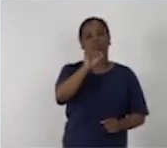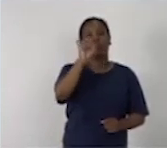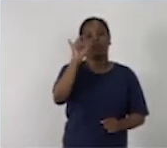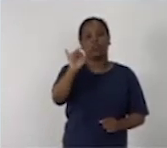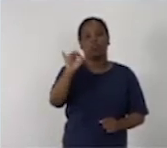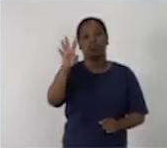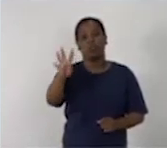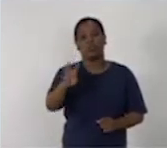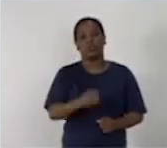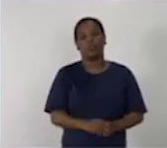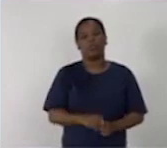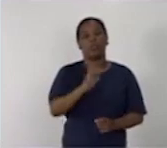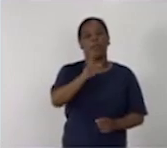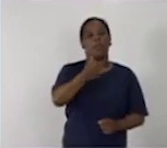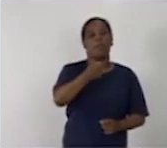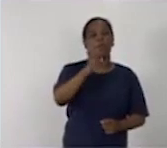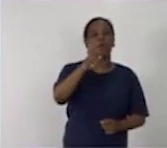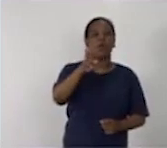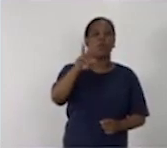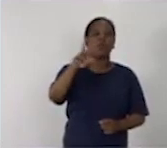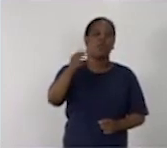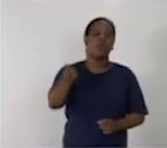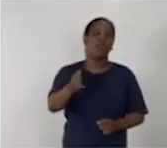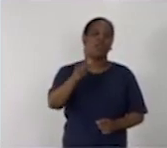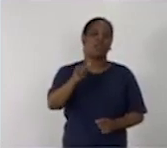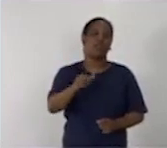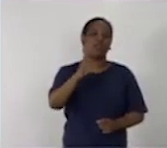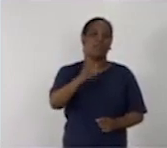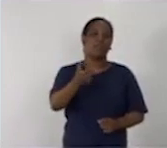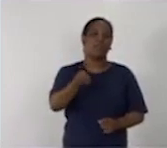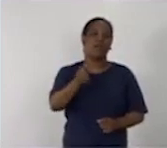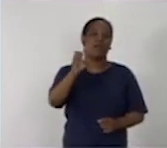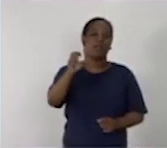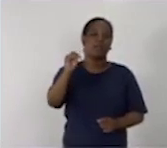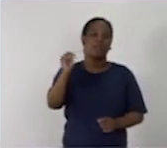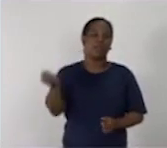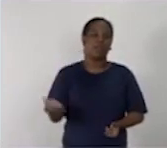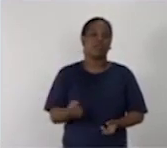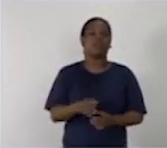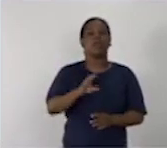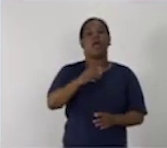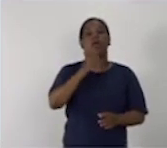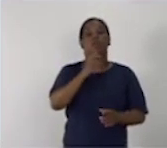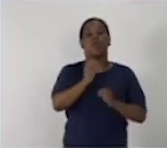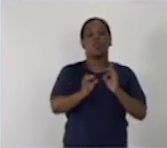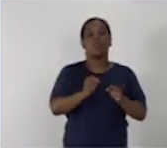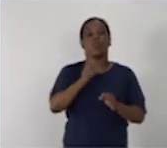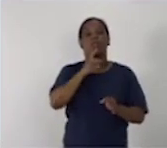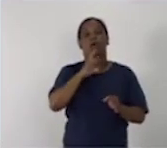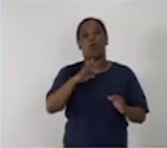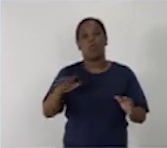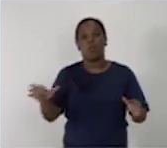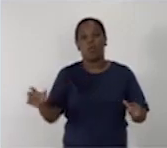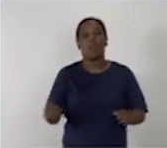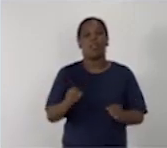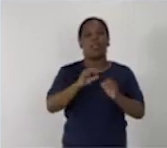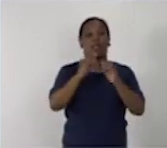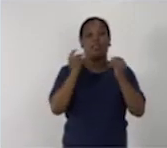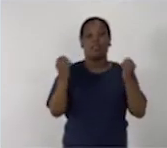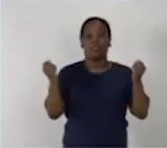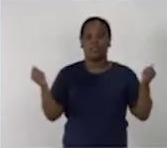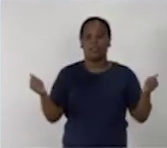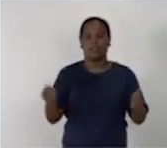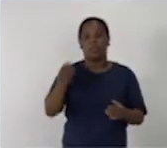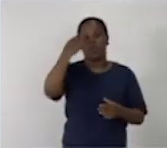Y son Paura y Paeme, Cuidemos el Agua, La Tierra, Cuba Socialista,